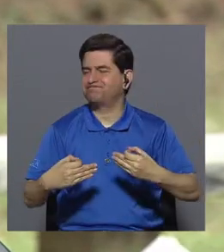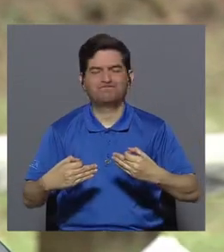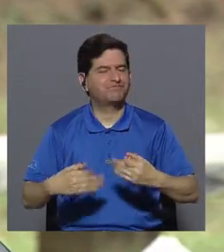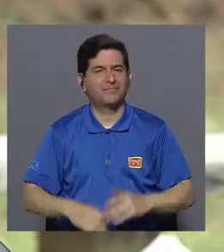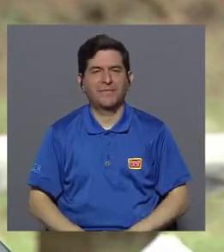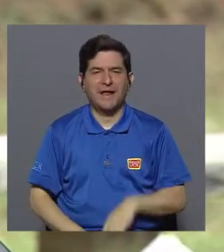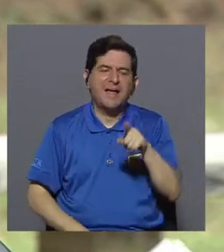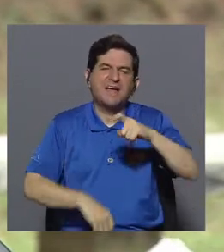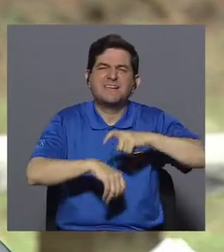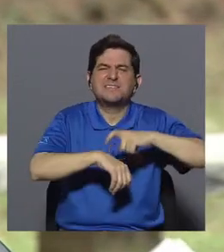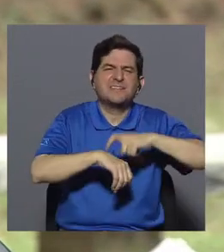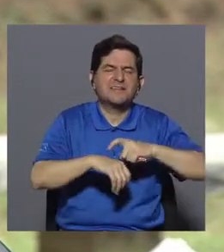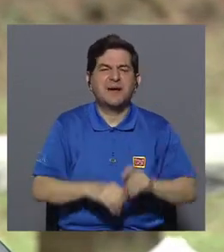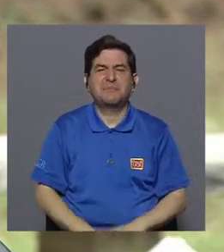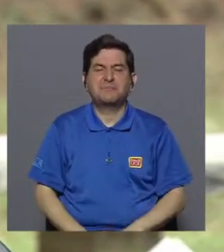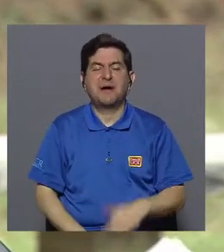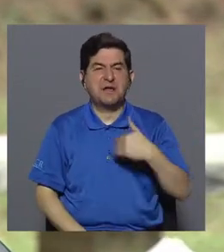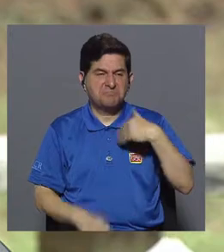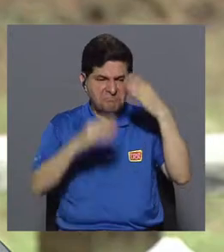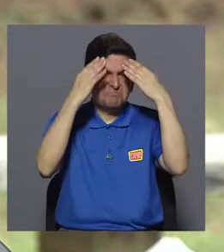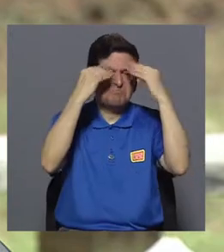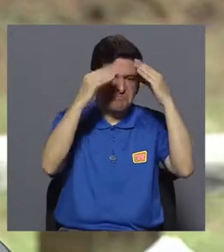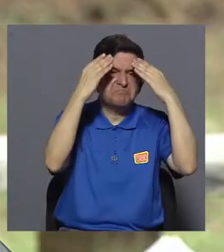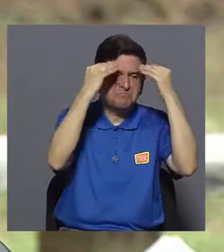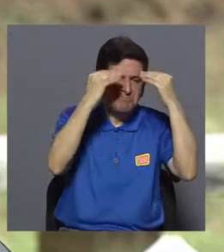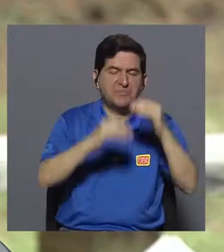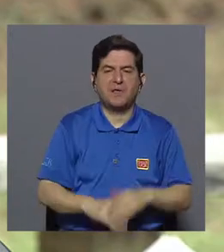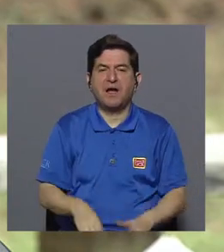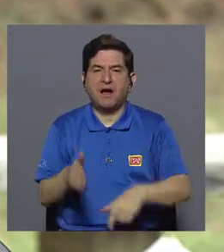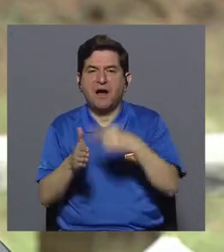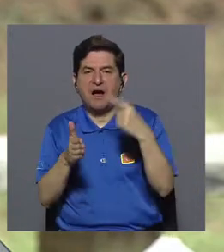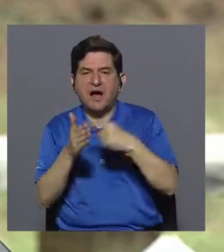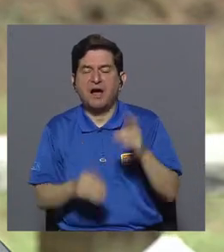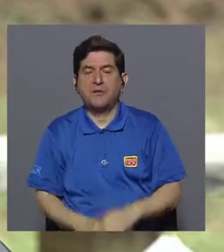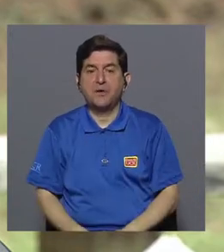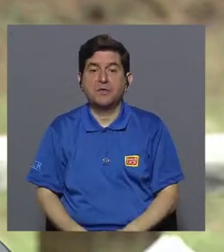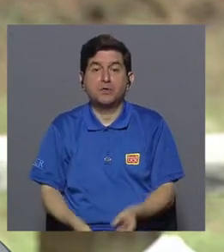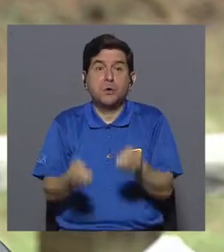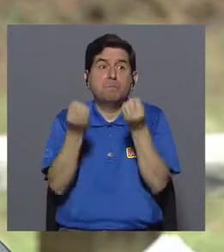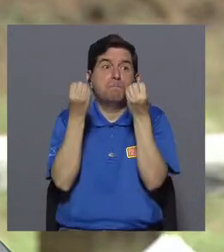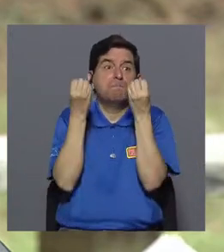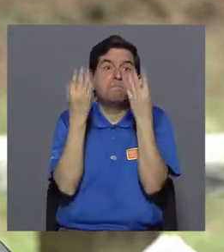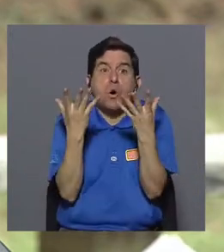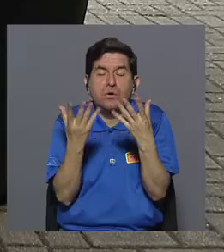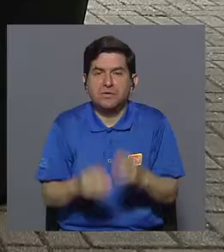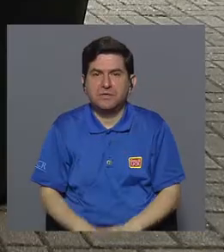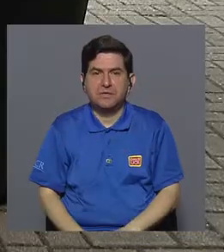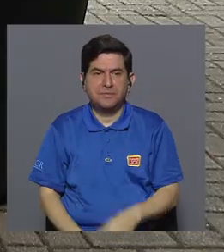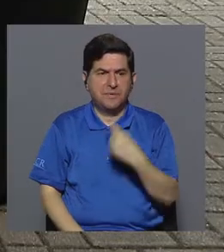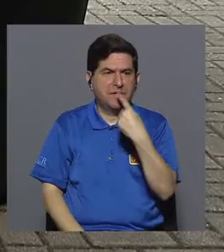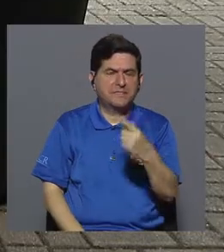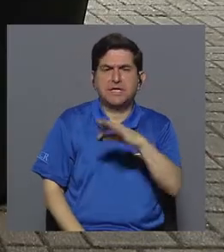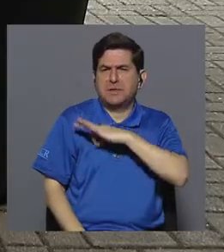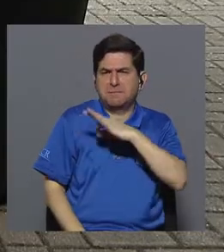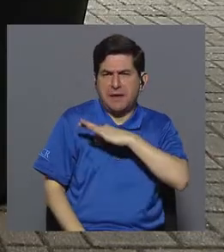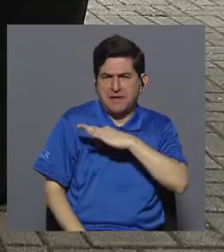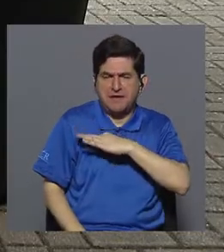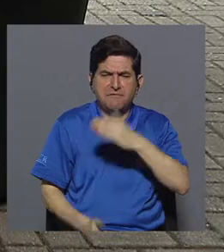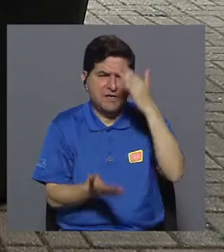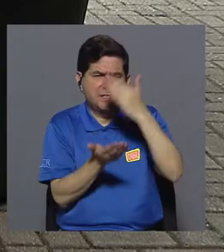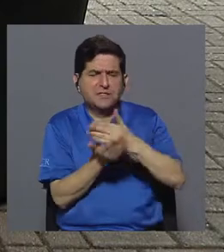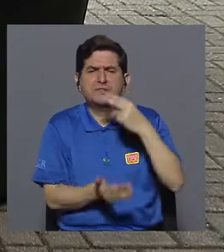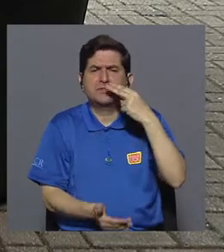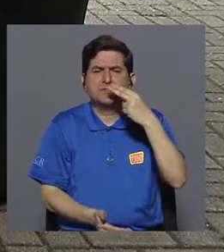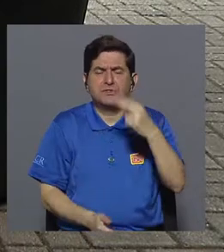en esa etapa en que reciben la información, muchas veces son bombardeados porque los beneficios de dejar de fumar o las consecuencias de dejar de fumar,